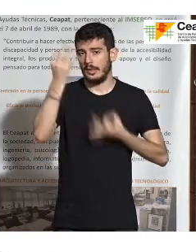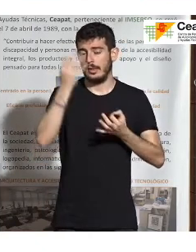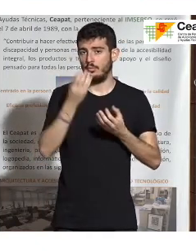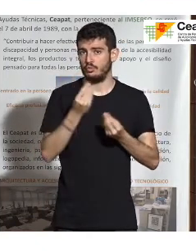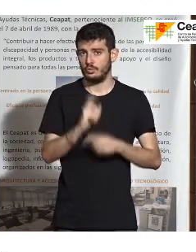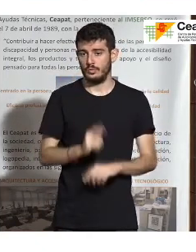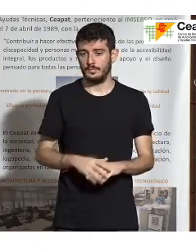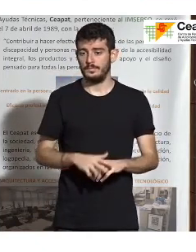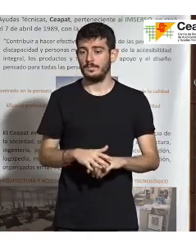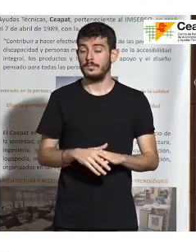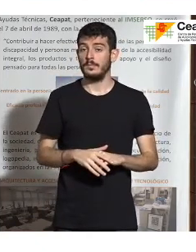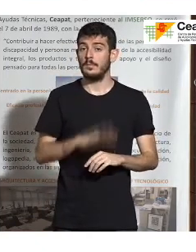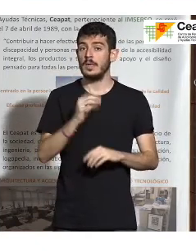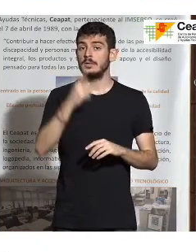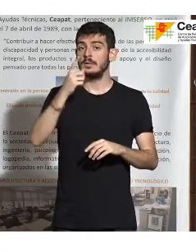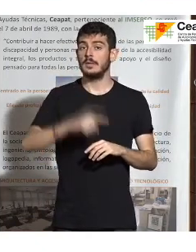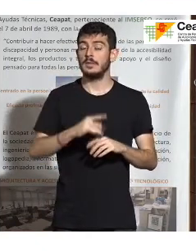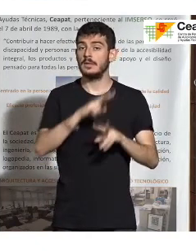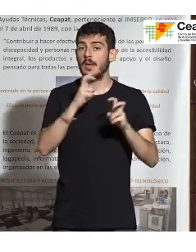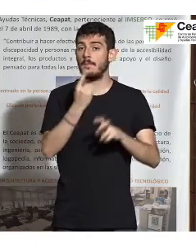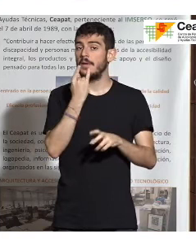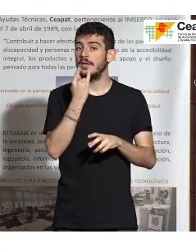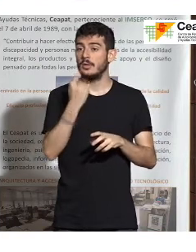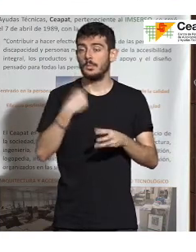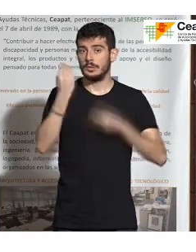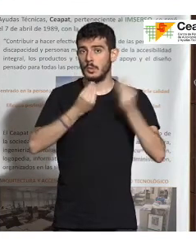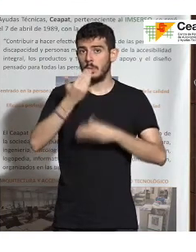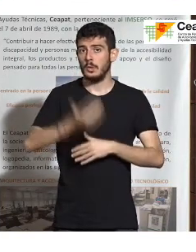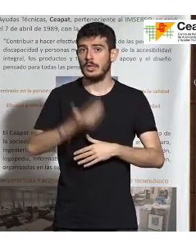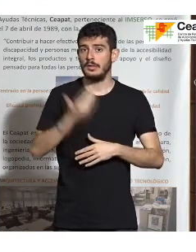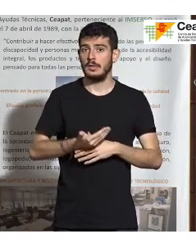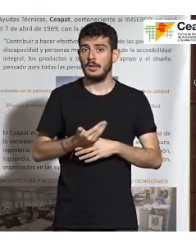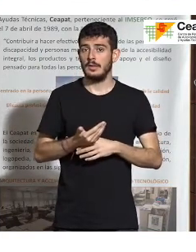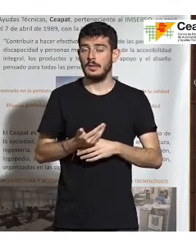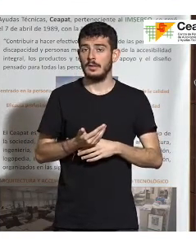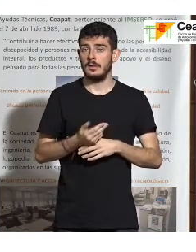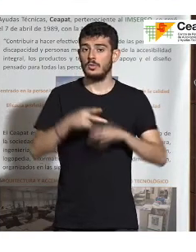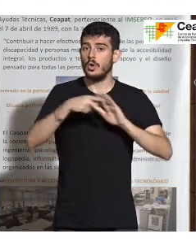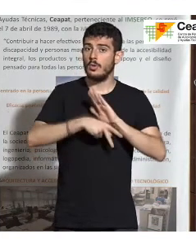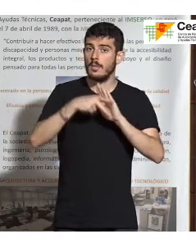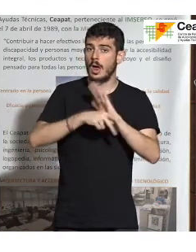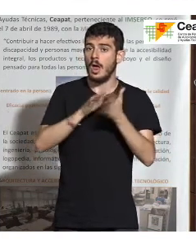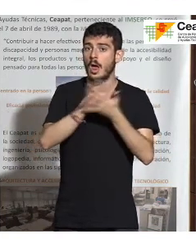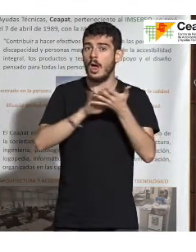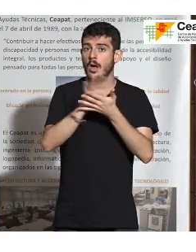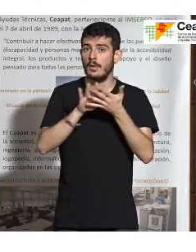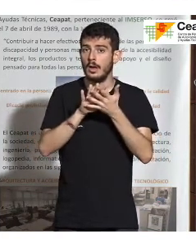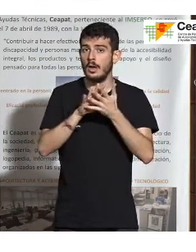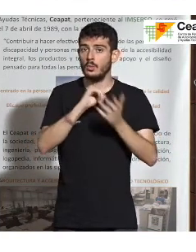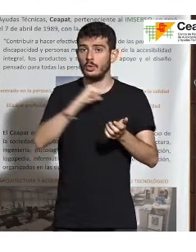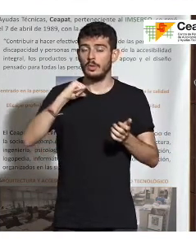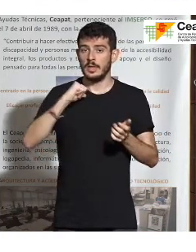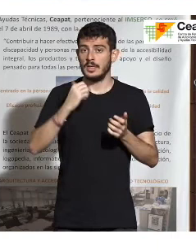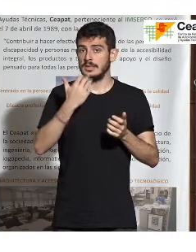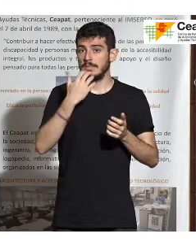Y también, por ejemplo, respecto a lo de la batería, creo que es un aporte importante que hemos dado es que la norma hablaba de cuál es la autonomía que debe tener, principalmente cuando es una